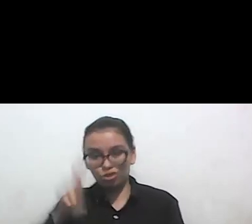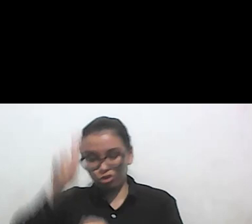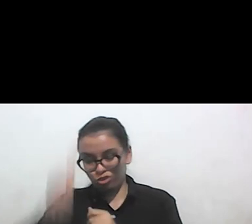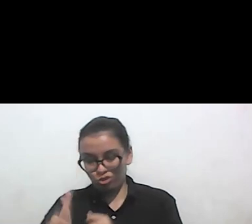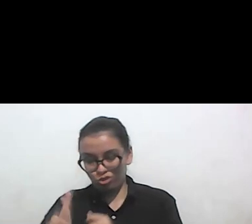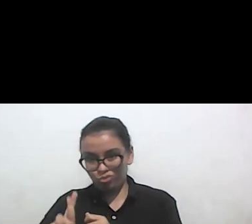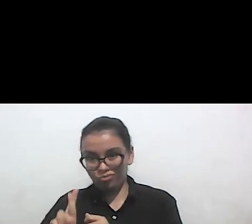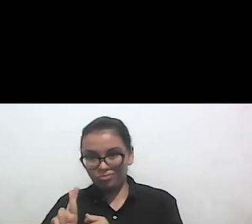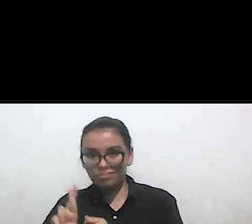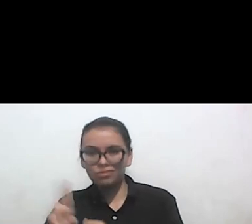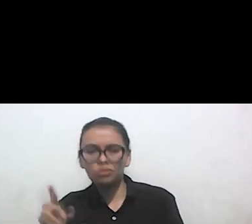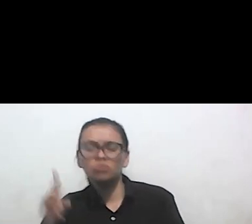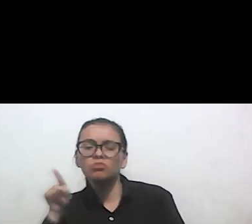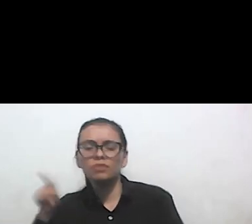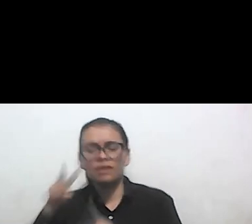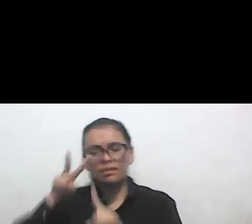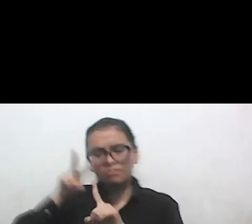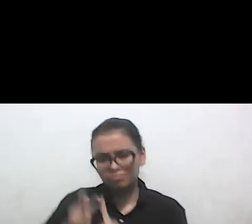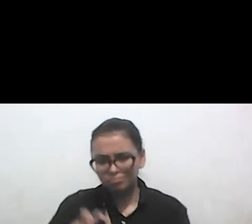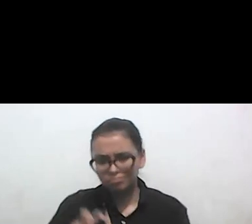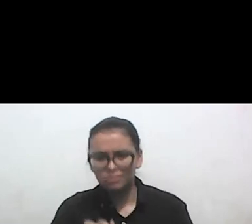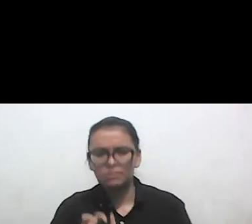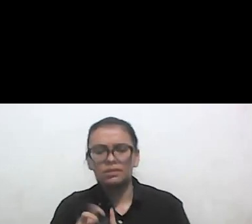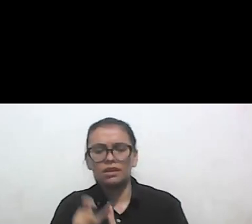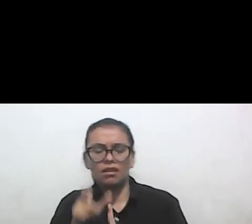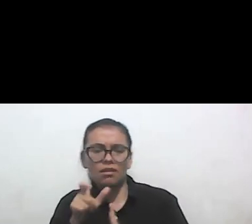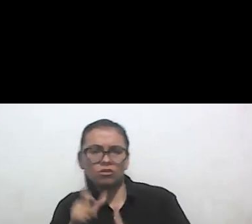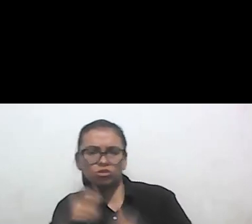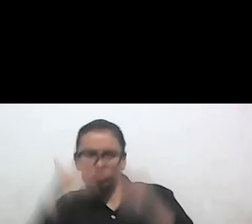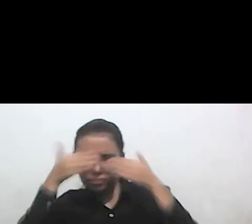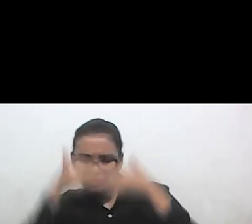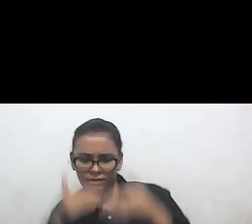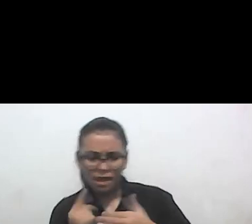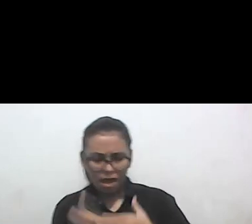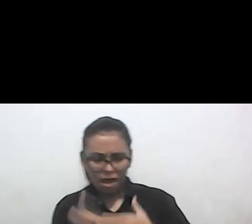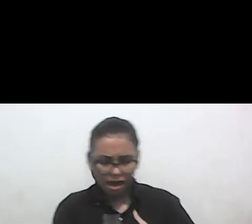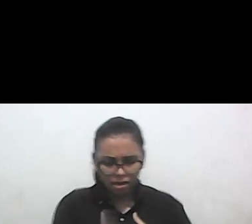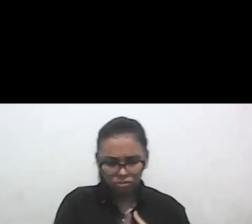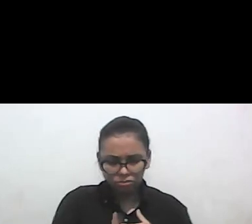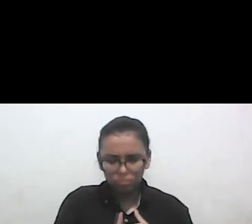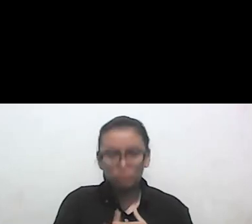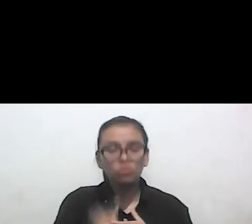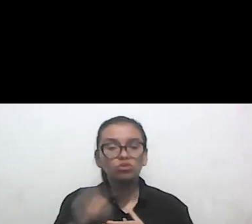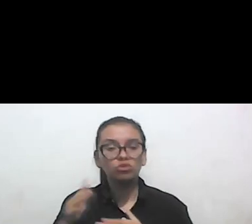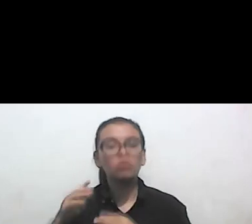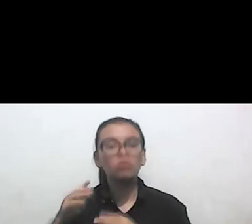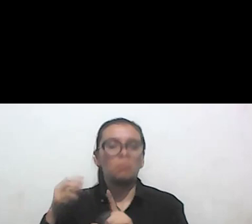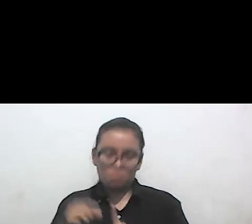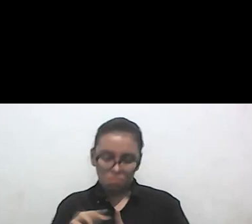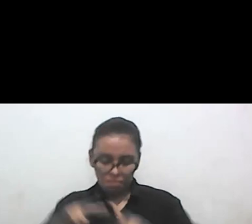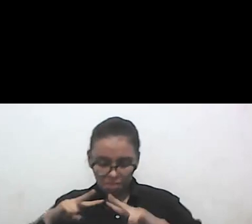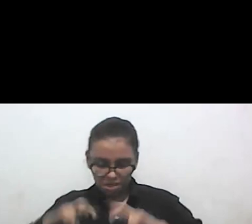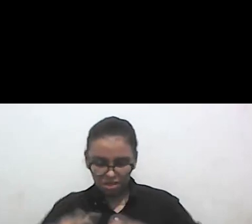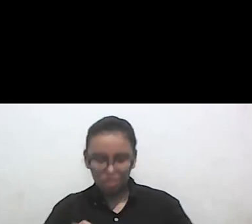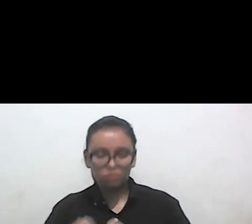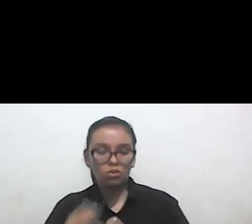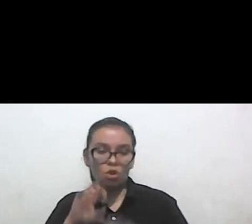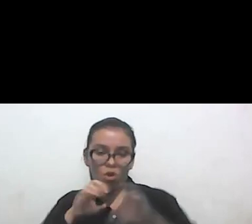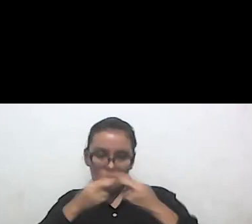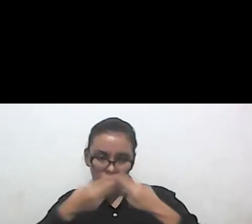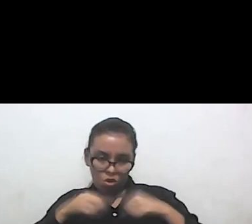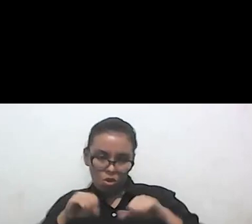de cursos sobre autismo, discapacidad y adoantropología. Con producción académica sobre salud sexual y reproductiva.